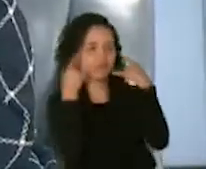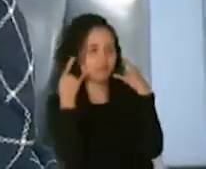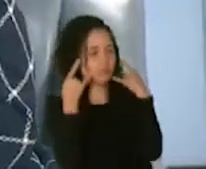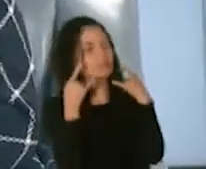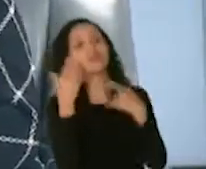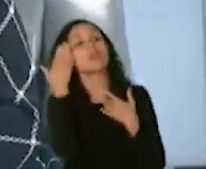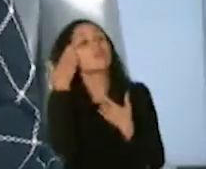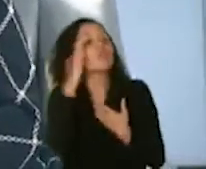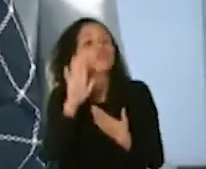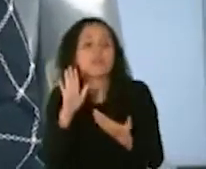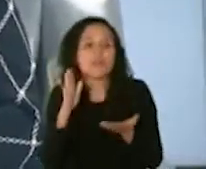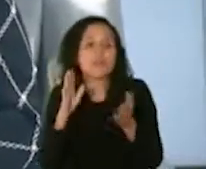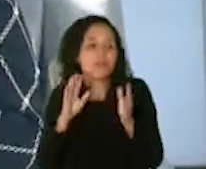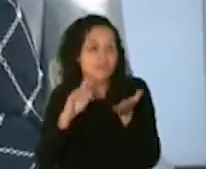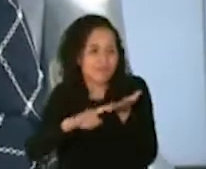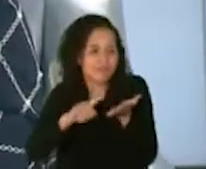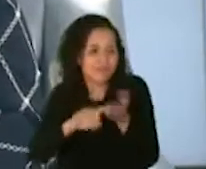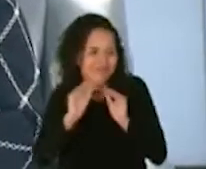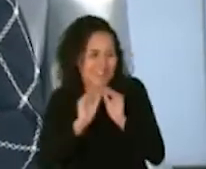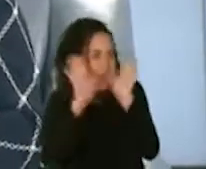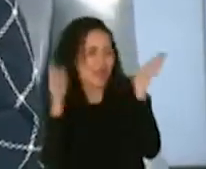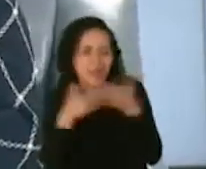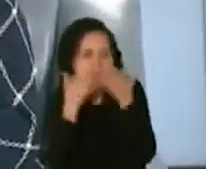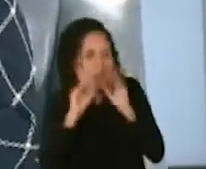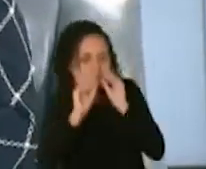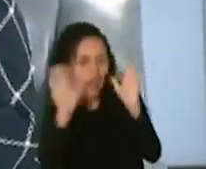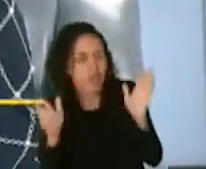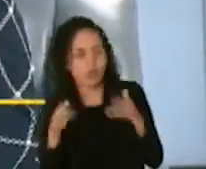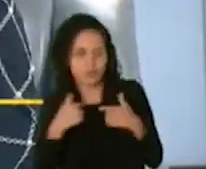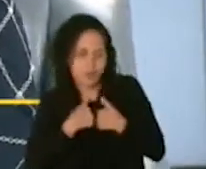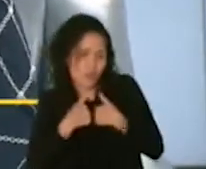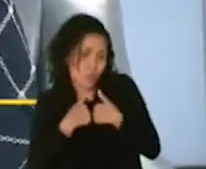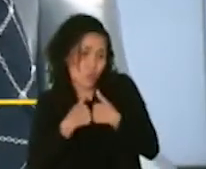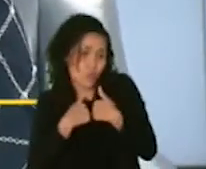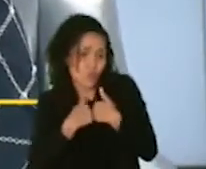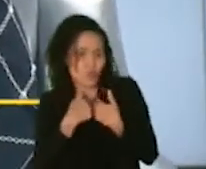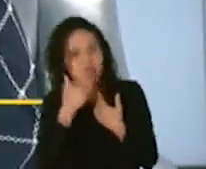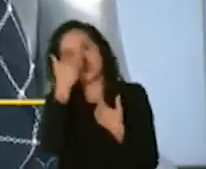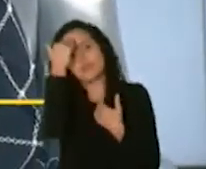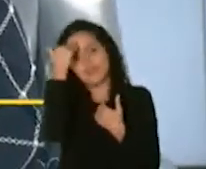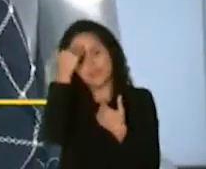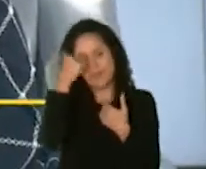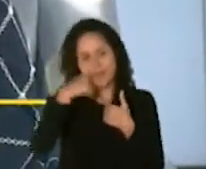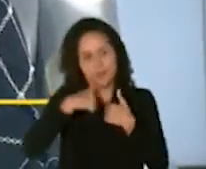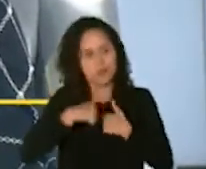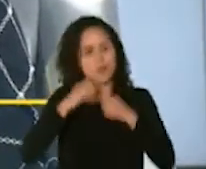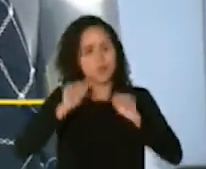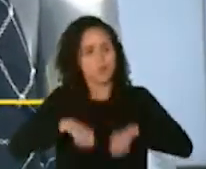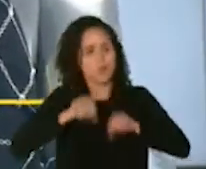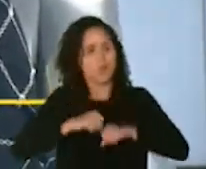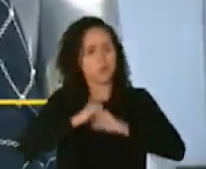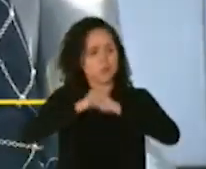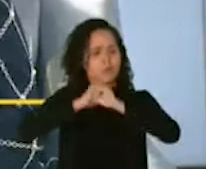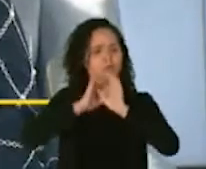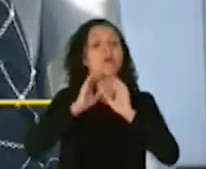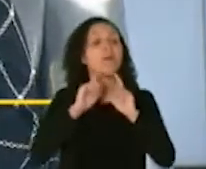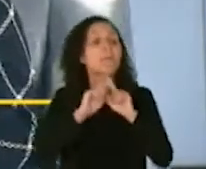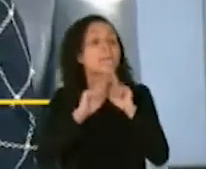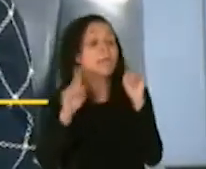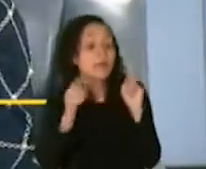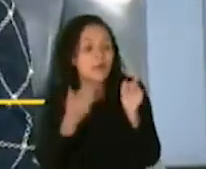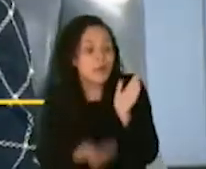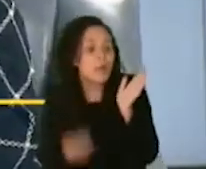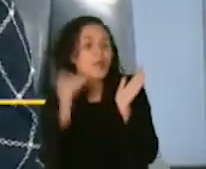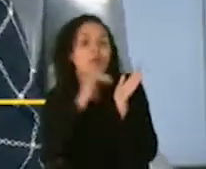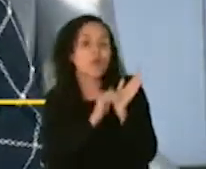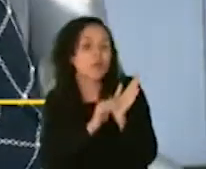los estudios es si yo tengo claro que voy a ser inmune yo pero si yo puedo reinfectarme